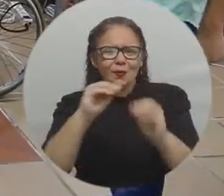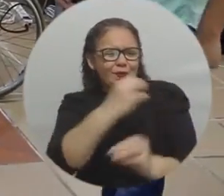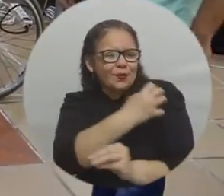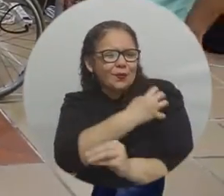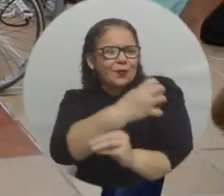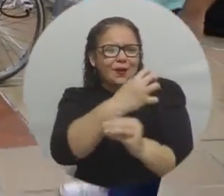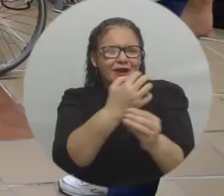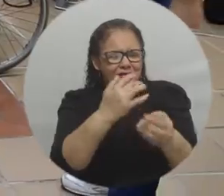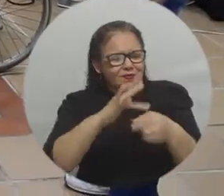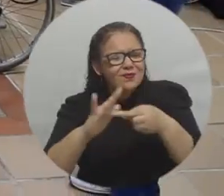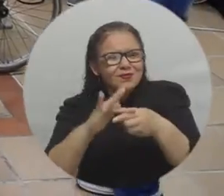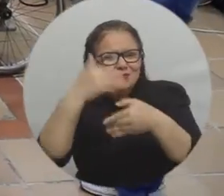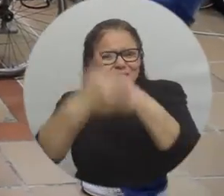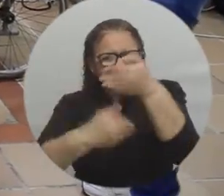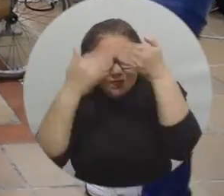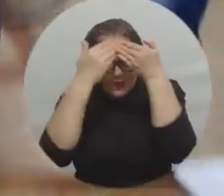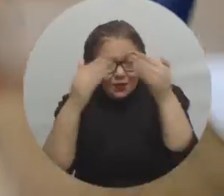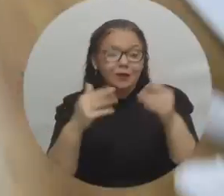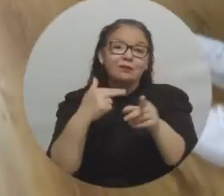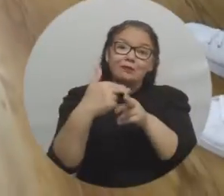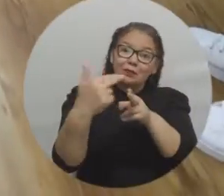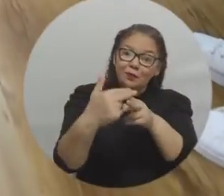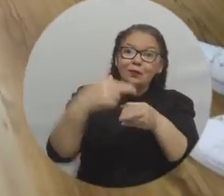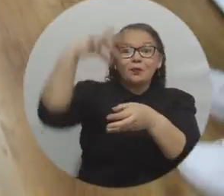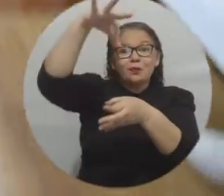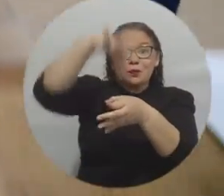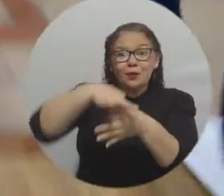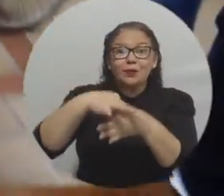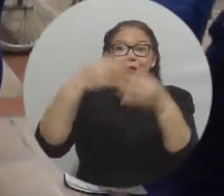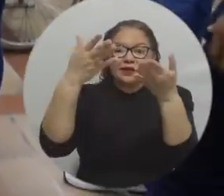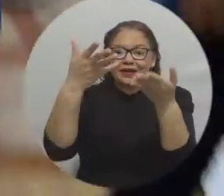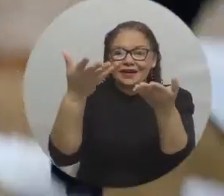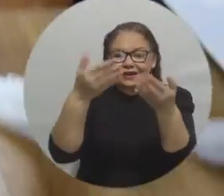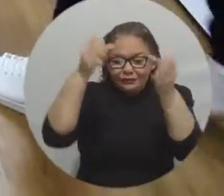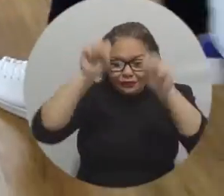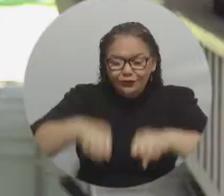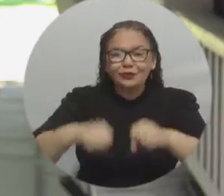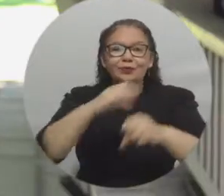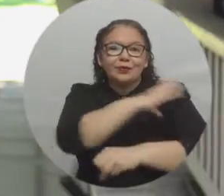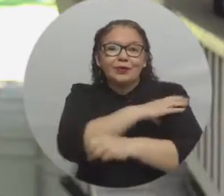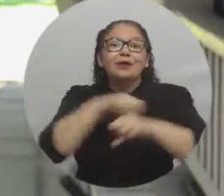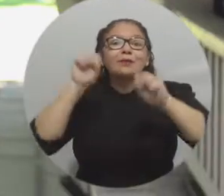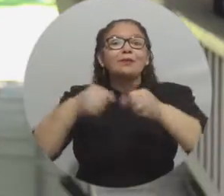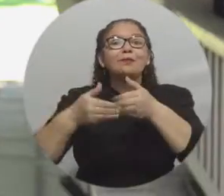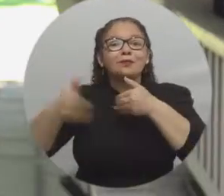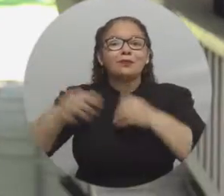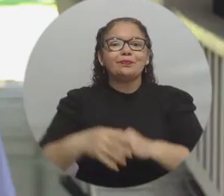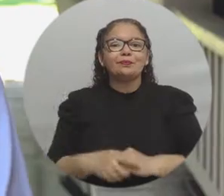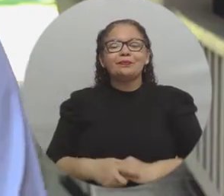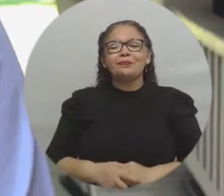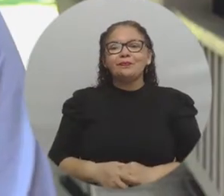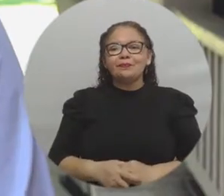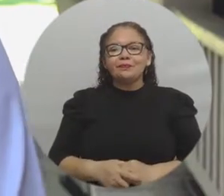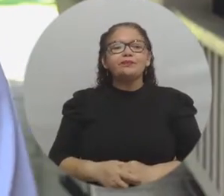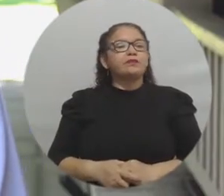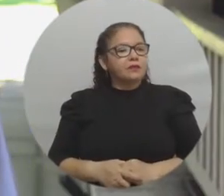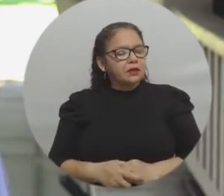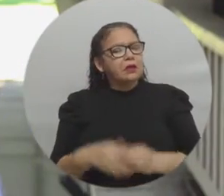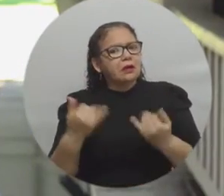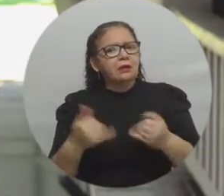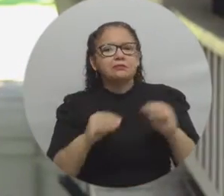habilidades de los jóvenes en aras de la pronta conformación del Comité de Inclusión e Interculturalidad. Lo que estamos haciendo es algo muy